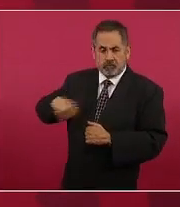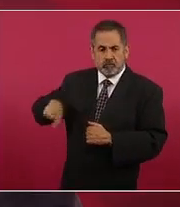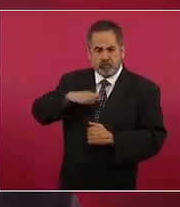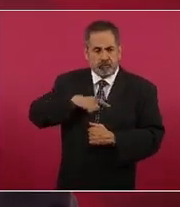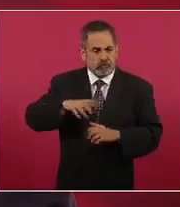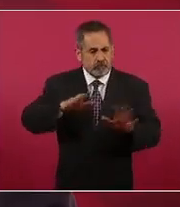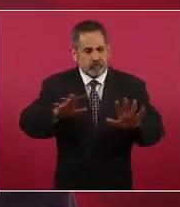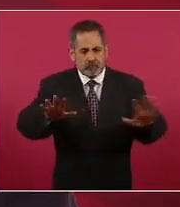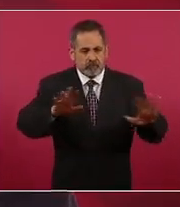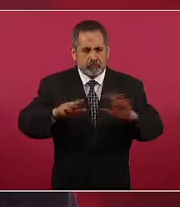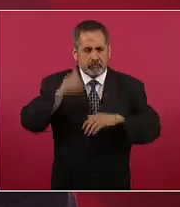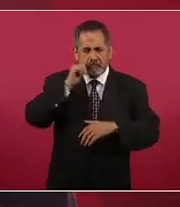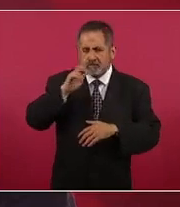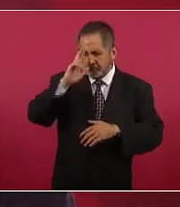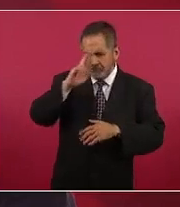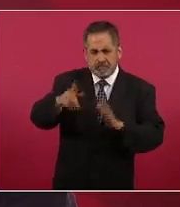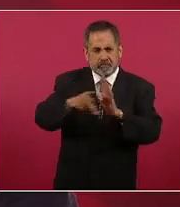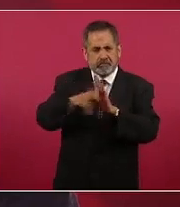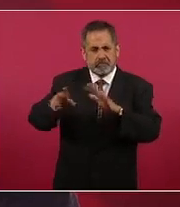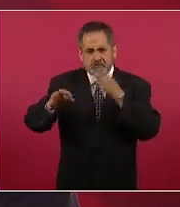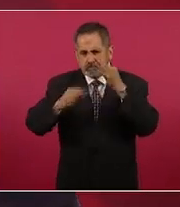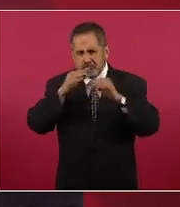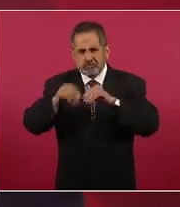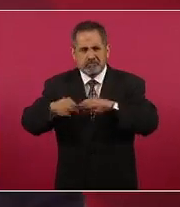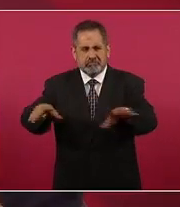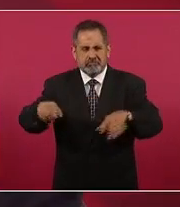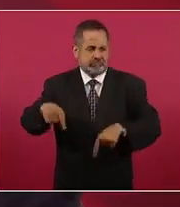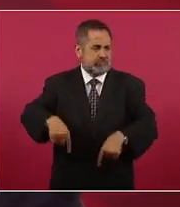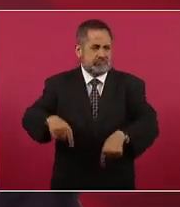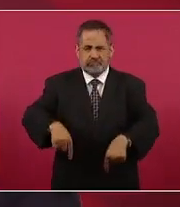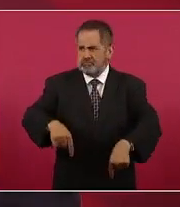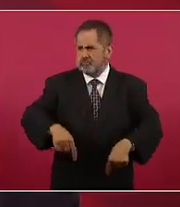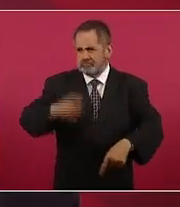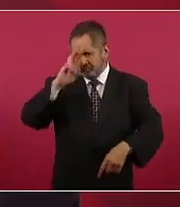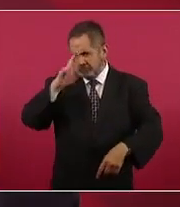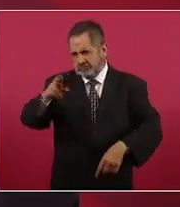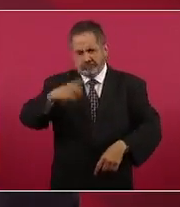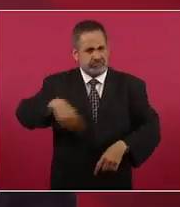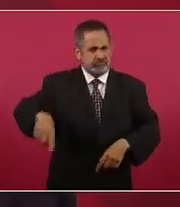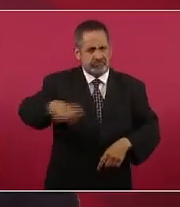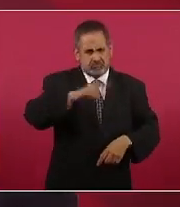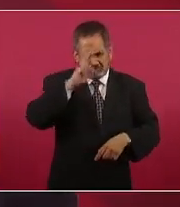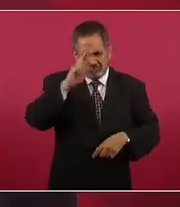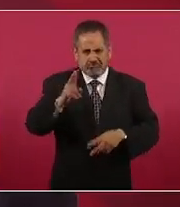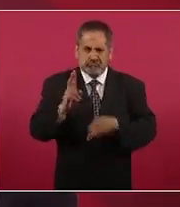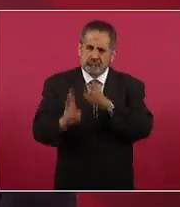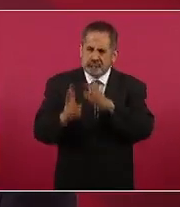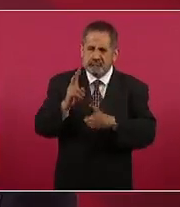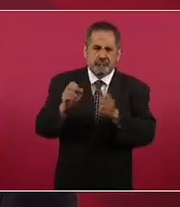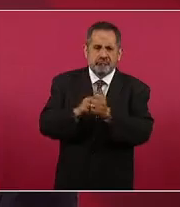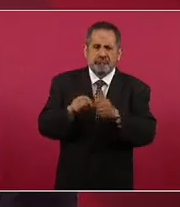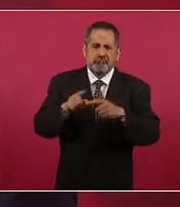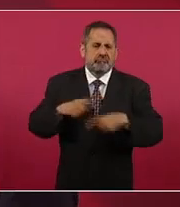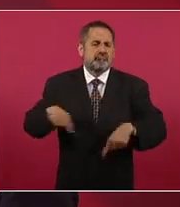respetamos a los periodistas aquí siempre hablamos